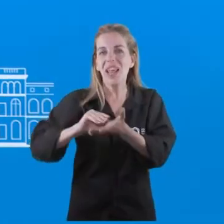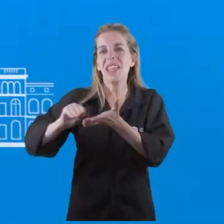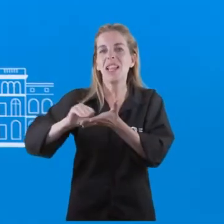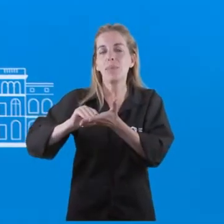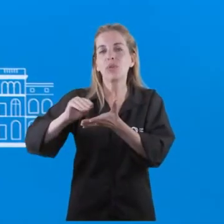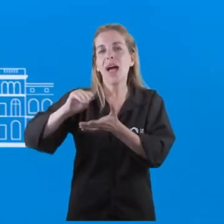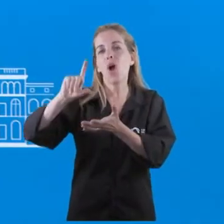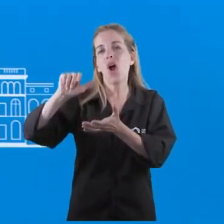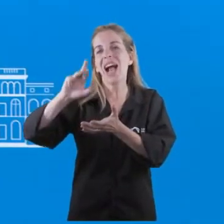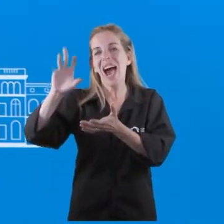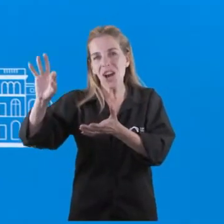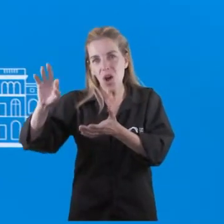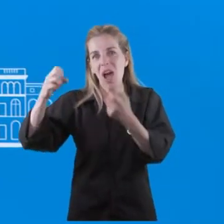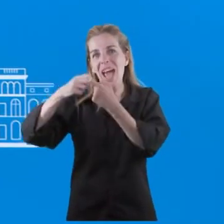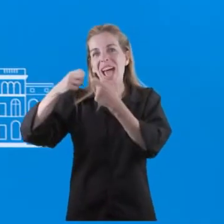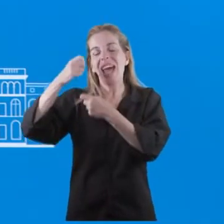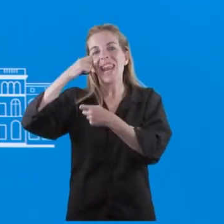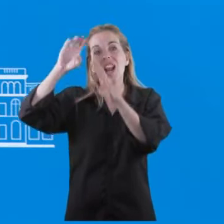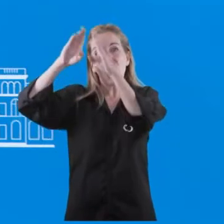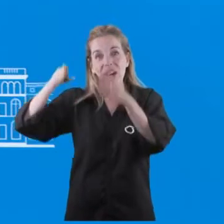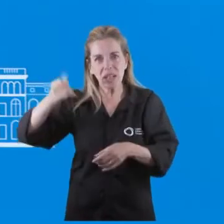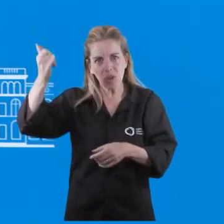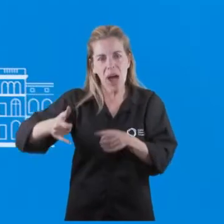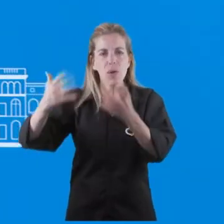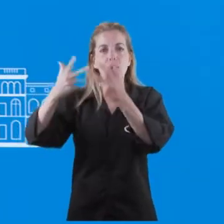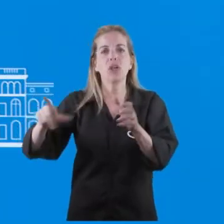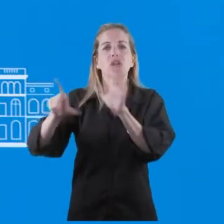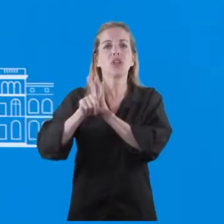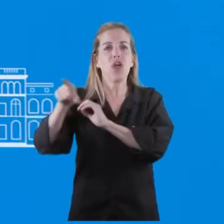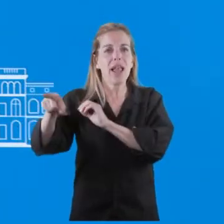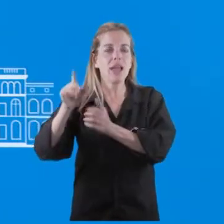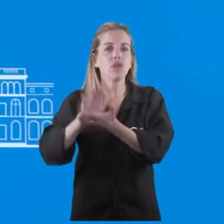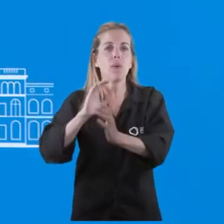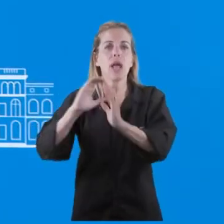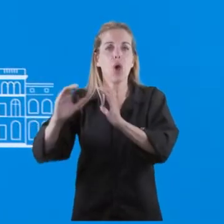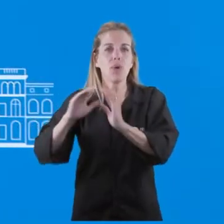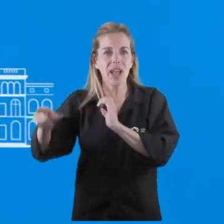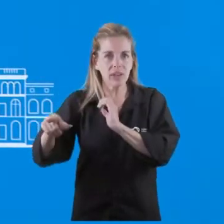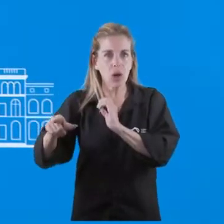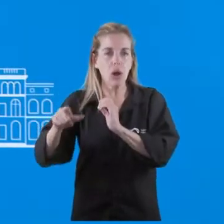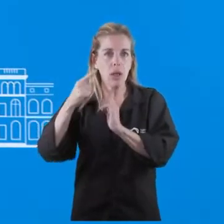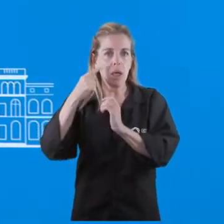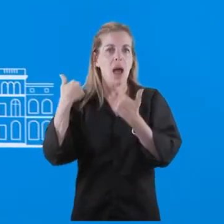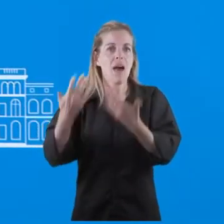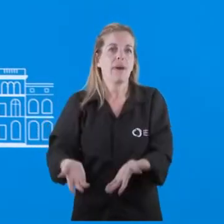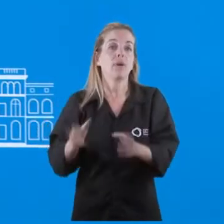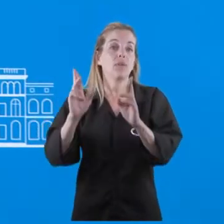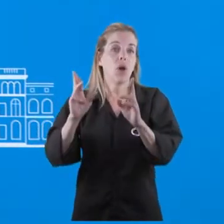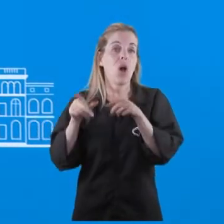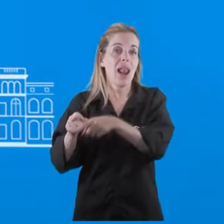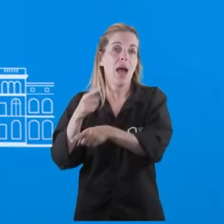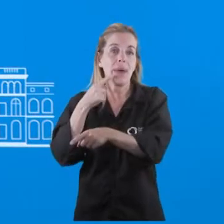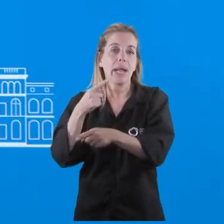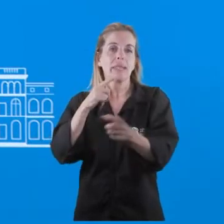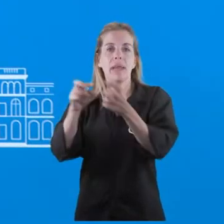Pablo Carro, que acaba de ser reelecto como presidente de la Comisión de Comunicación, que va exactamente en ese sentido. Así que esperamos que